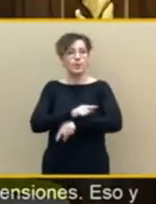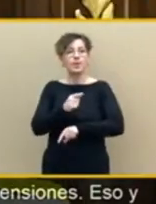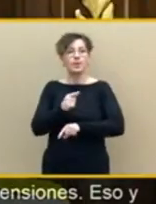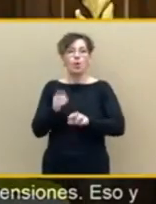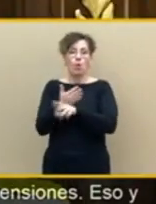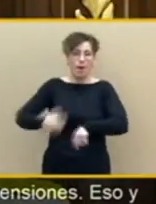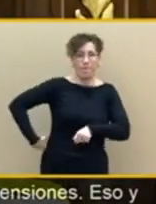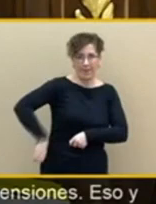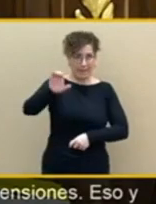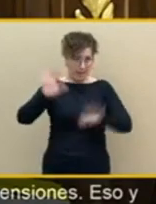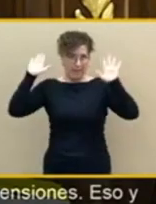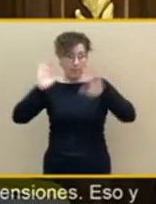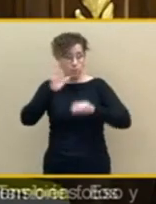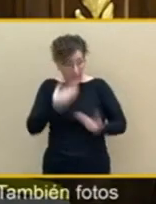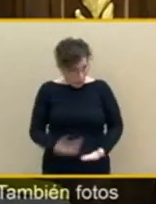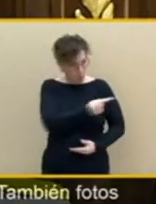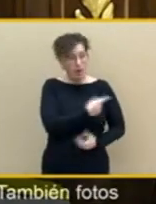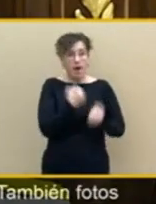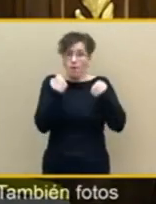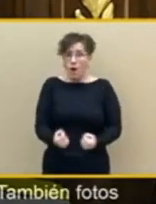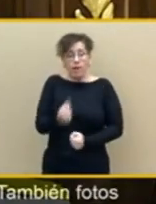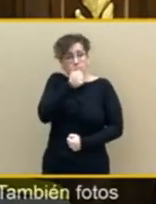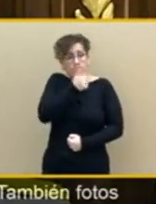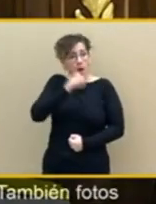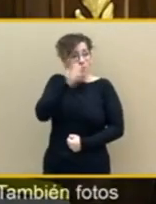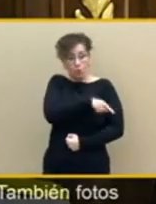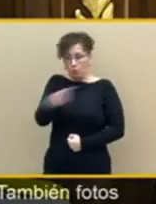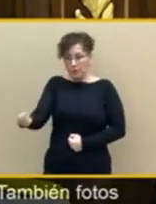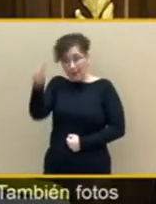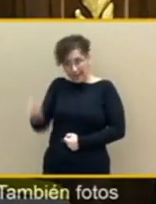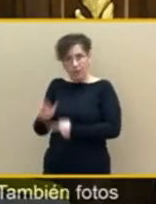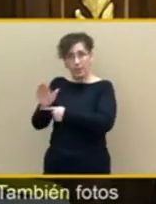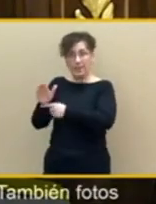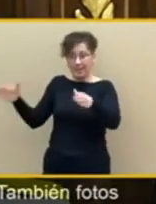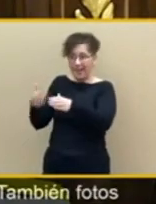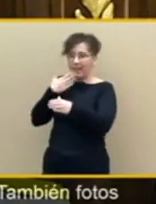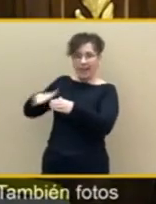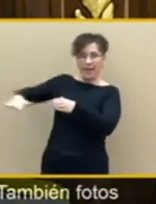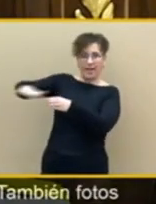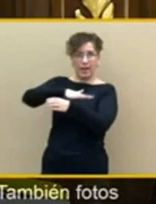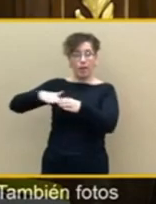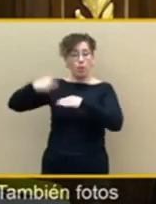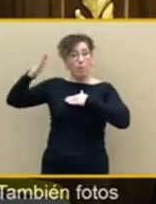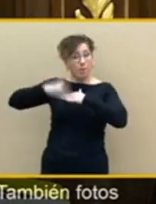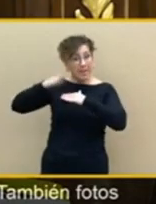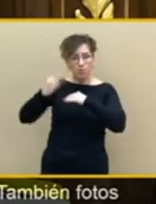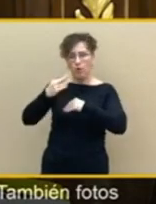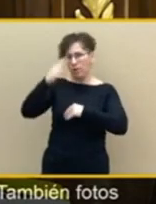es como te prestas a esto es lo que no termina de entenderse es decir cuando sabemos mira llevamos varios